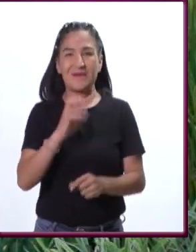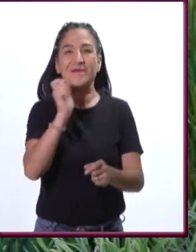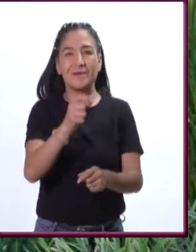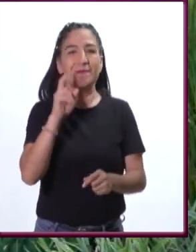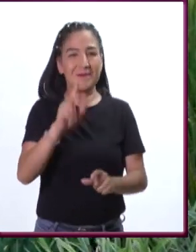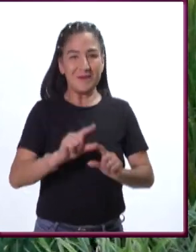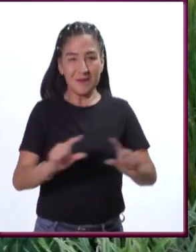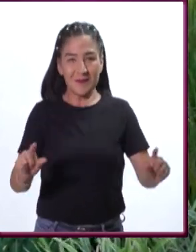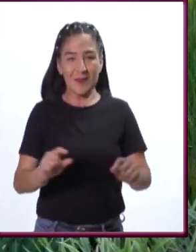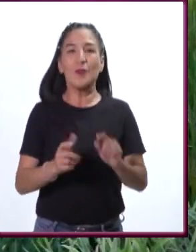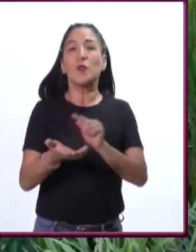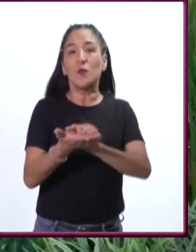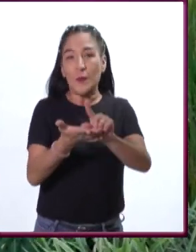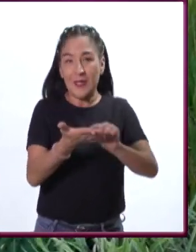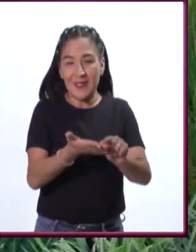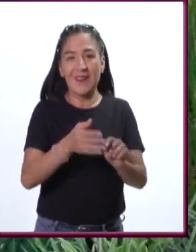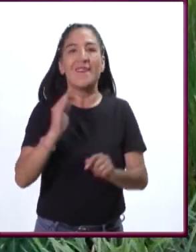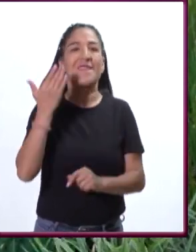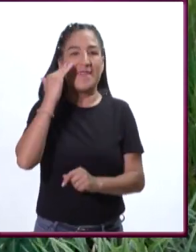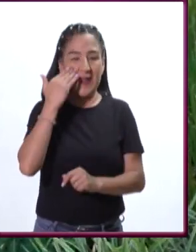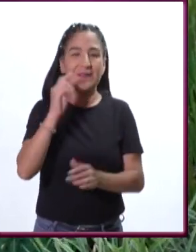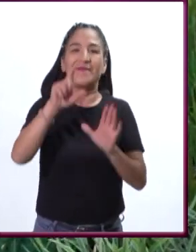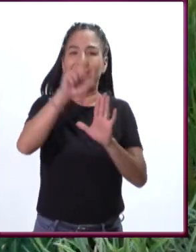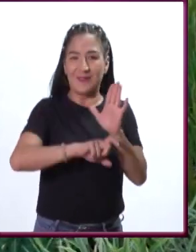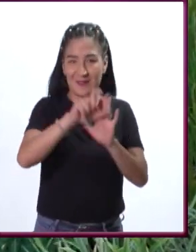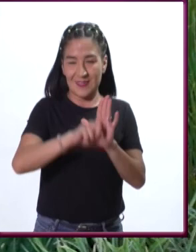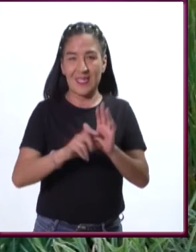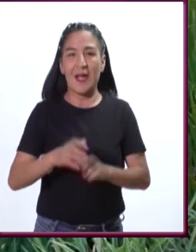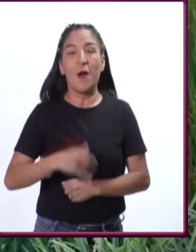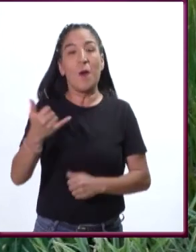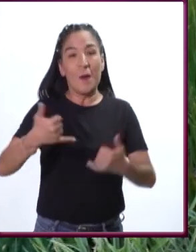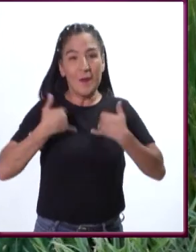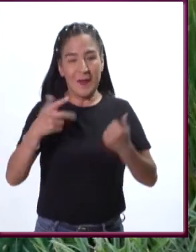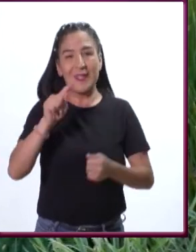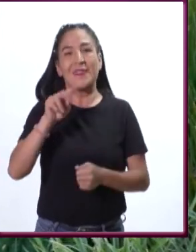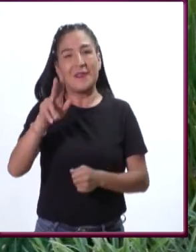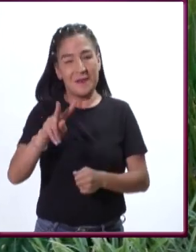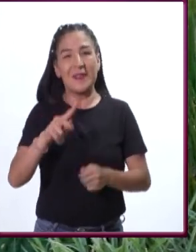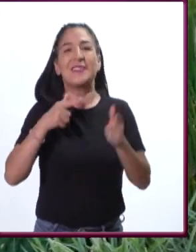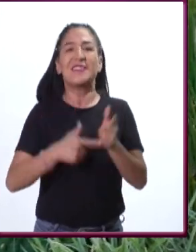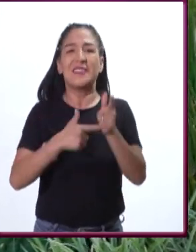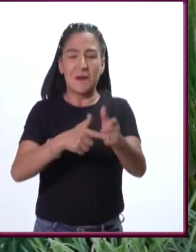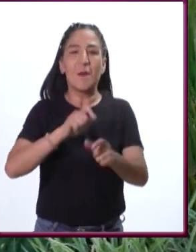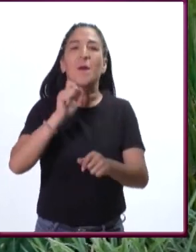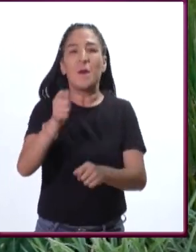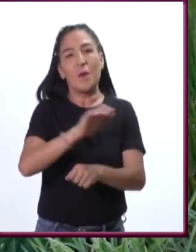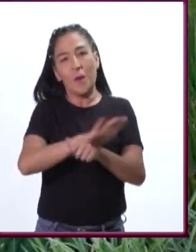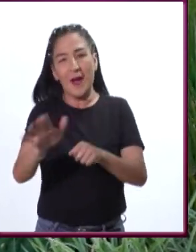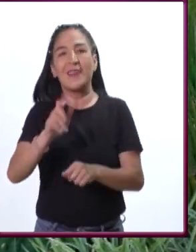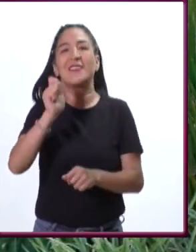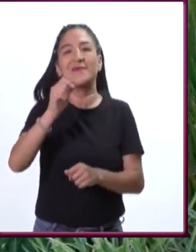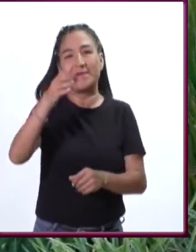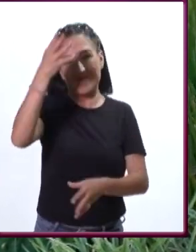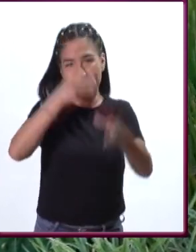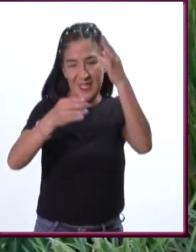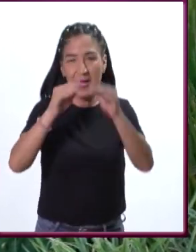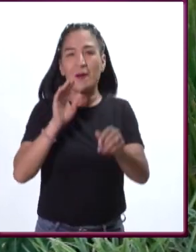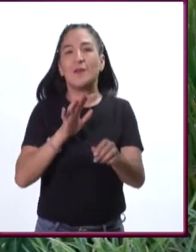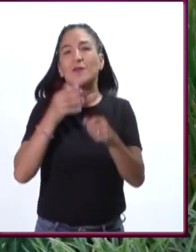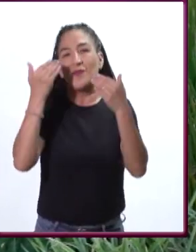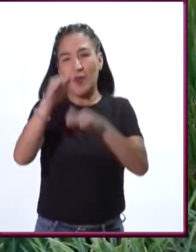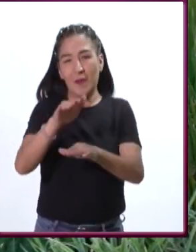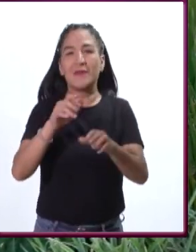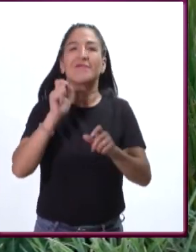están nuestras direcciones de Twitter, Facebook e Instagram. Jóvenes en TV continúa con un capítulo más de Saberes Digitales.